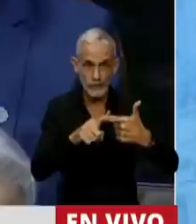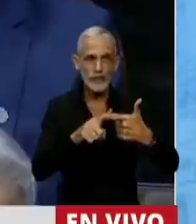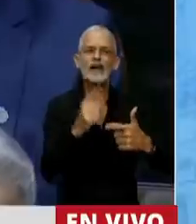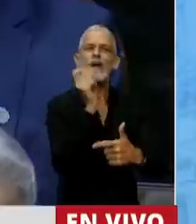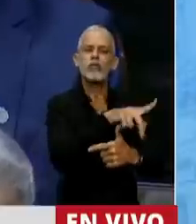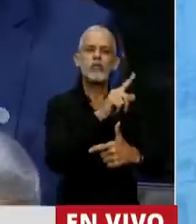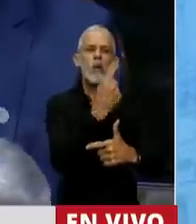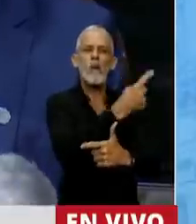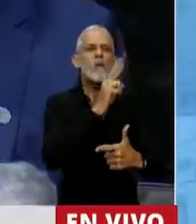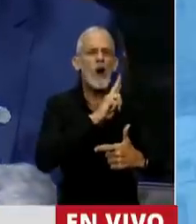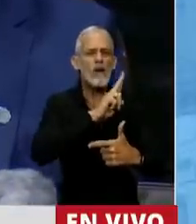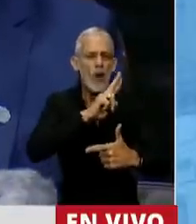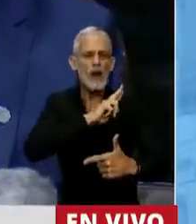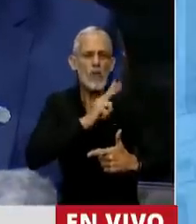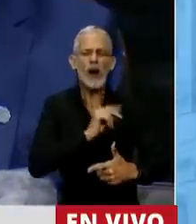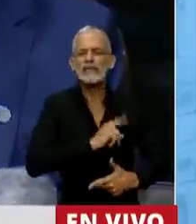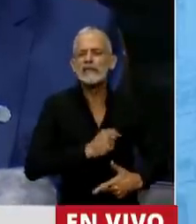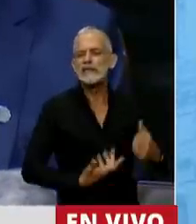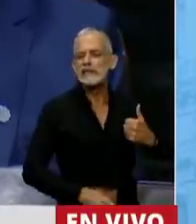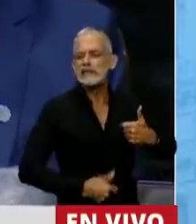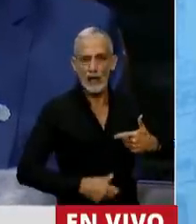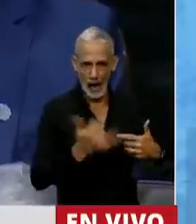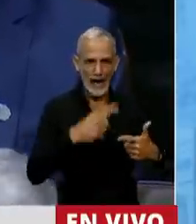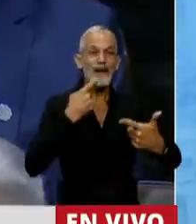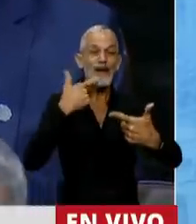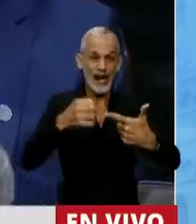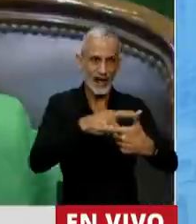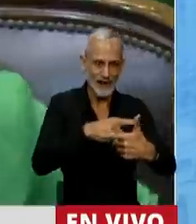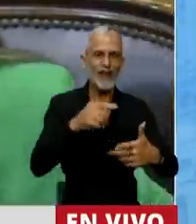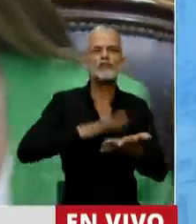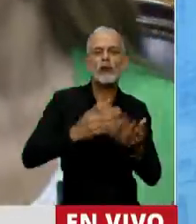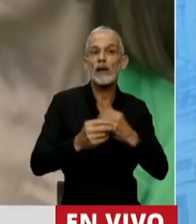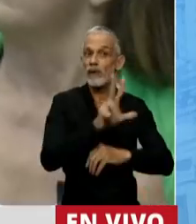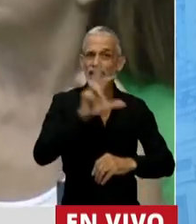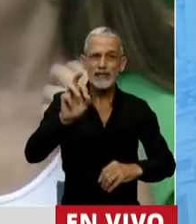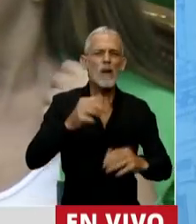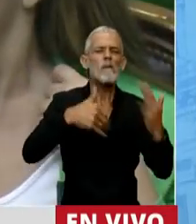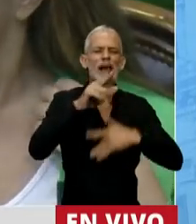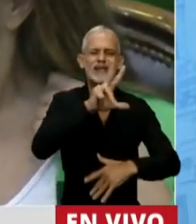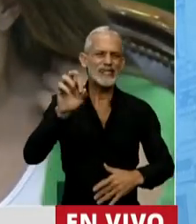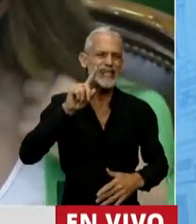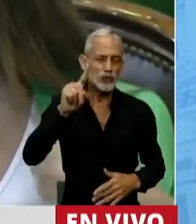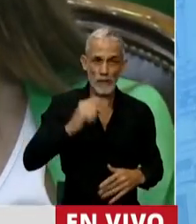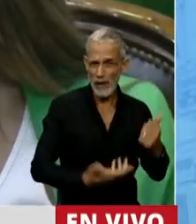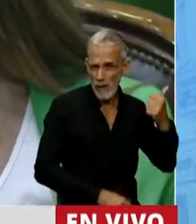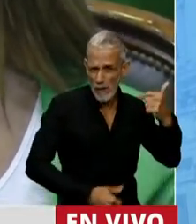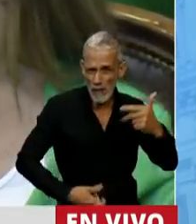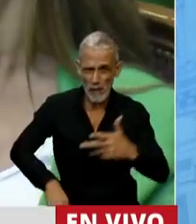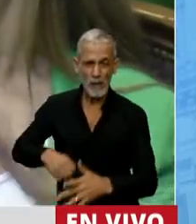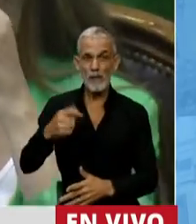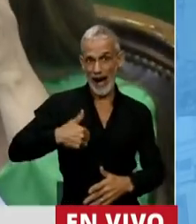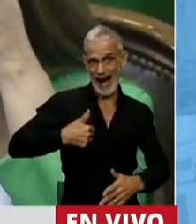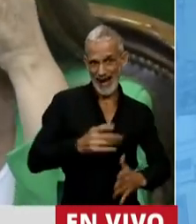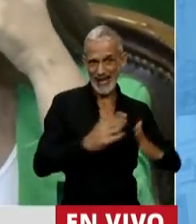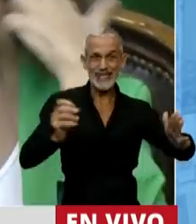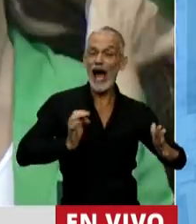cada mujer que cayó por años el dolor de un aborto. La verdad sobre los más de 300.000 abortos que se producen en la